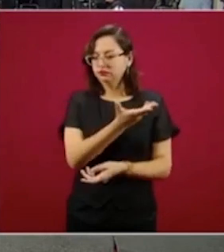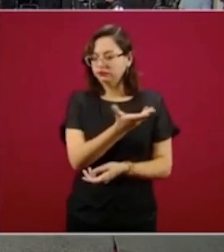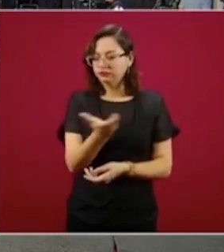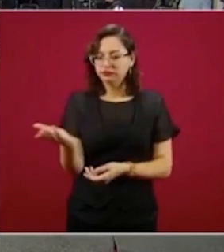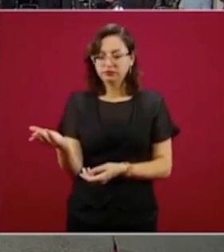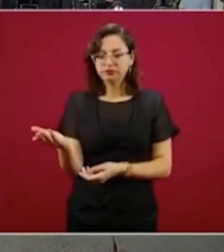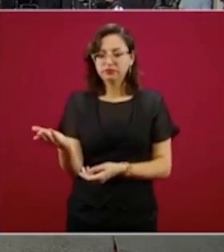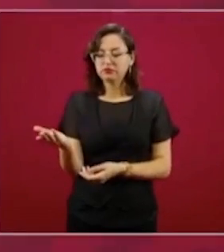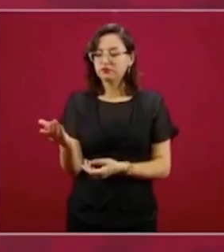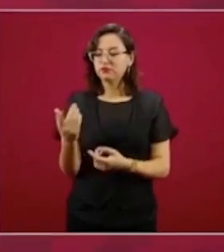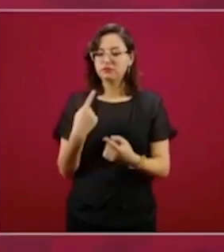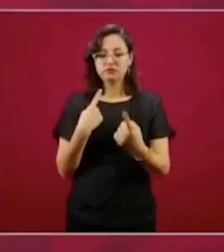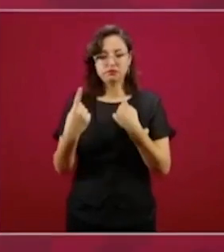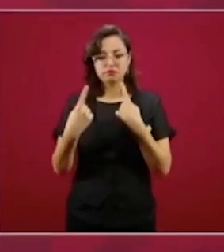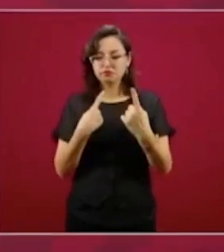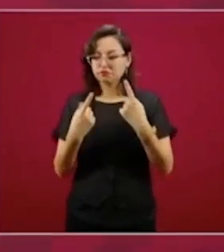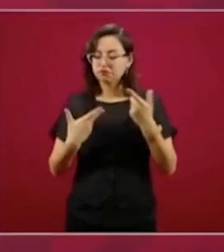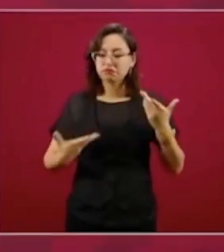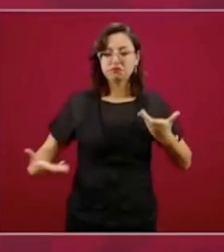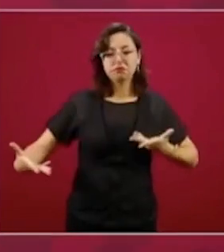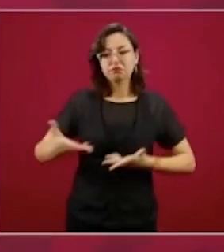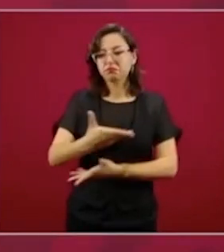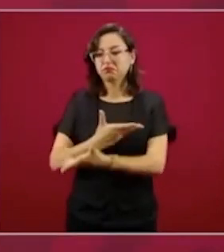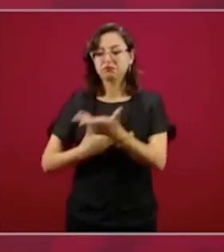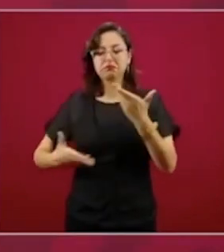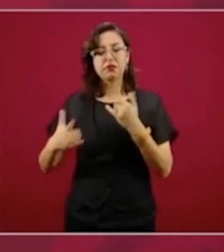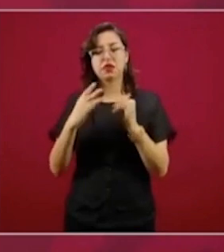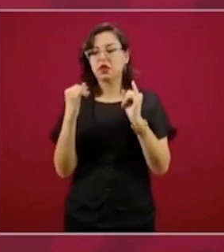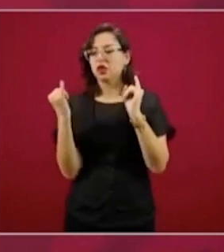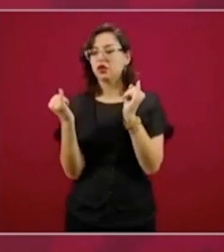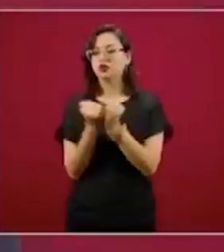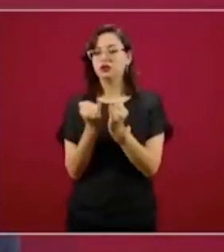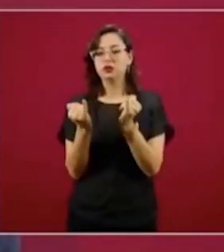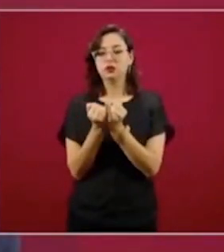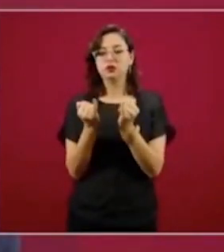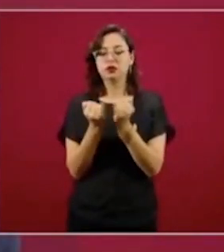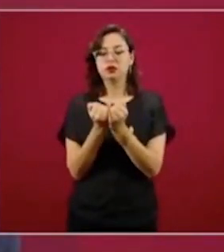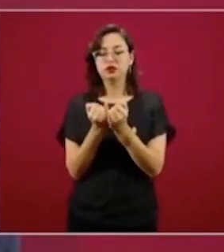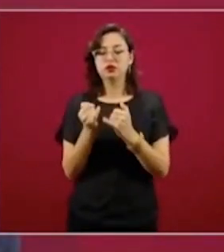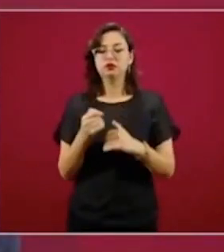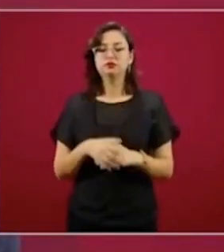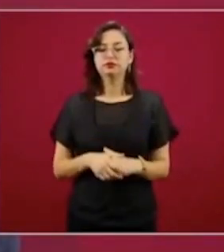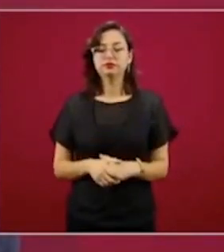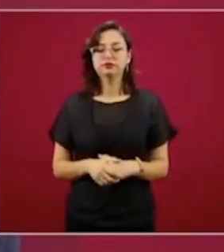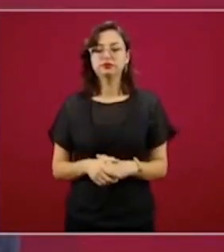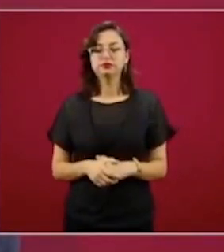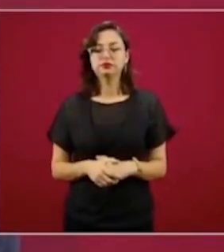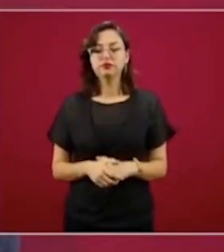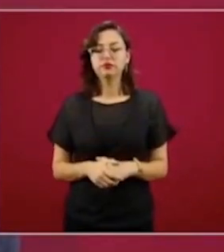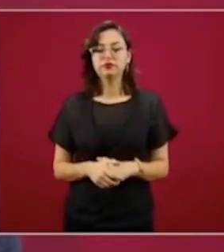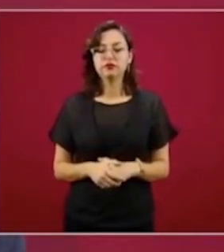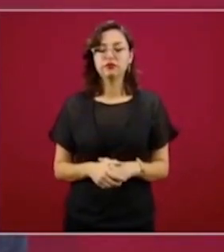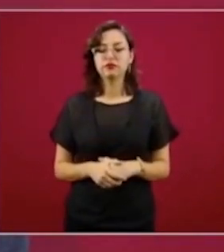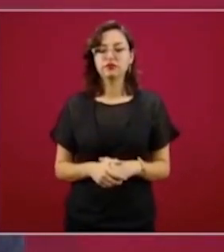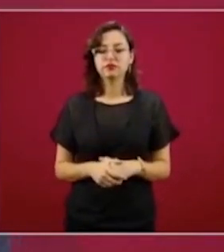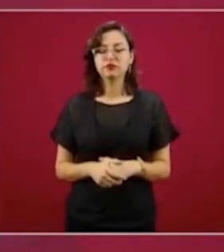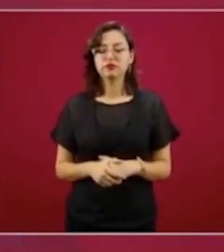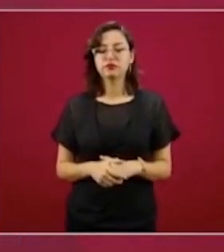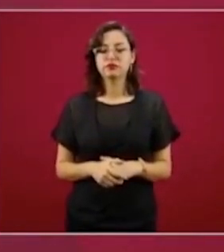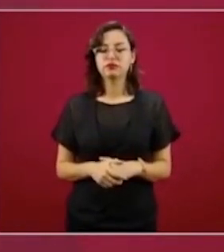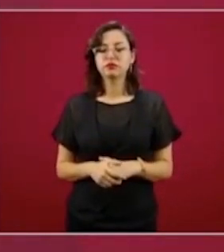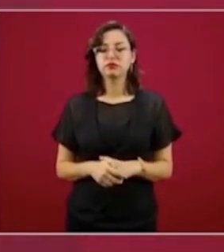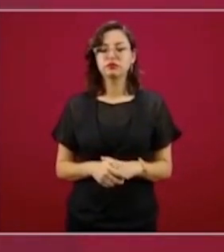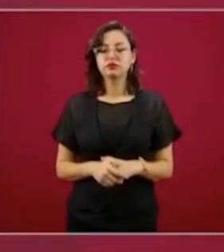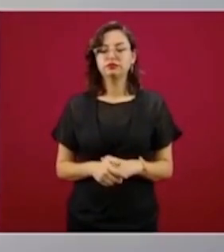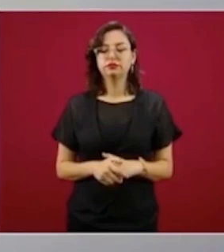diálogo circular, va a representar al gobierno de